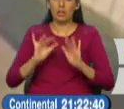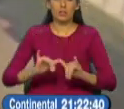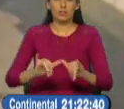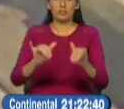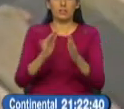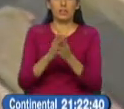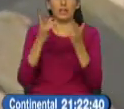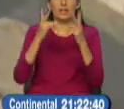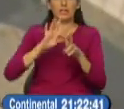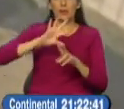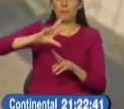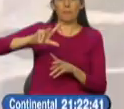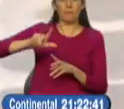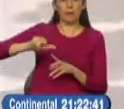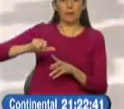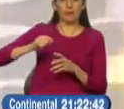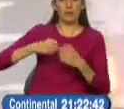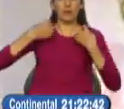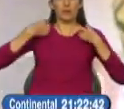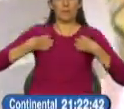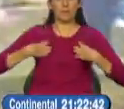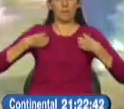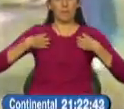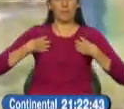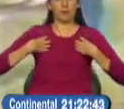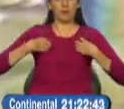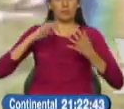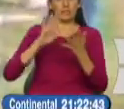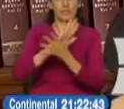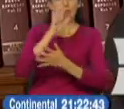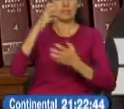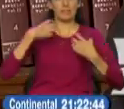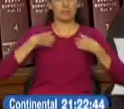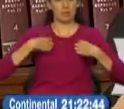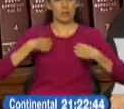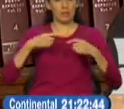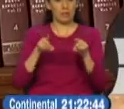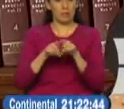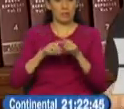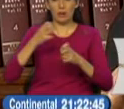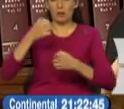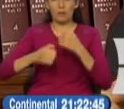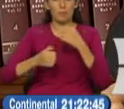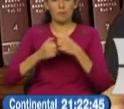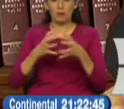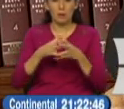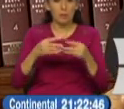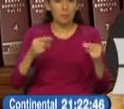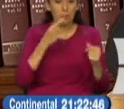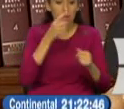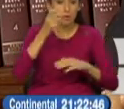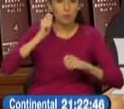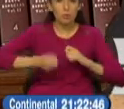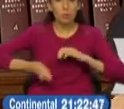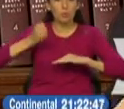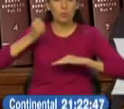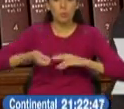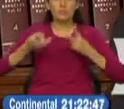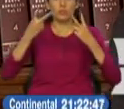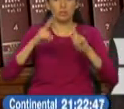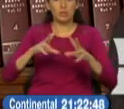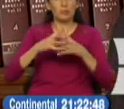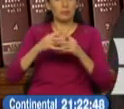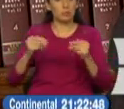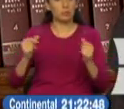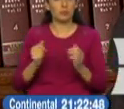peculado en el denominado caso mochila escolar el que tendría que resolverse de la misma manera por tratarse de juicios paralelos a Cota Silva.